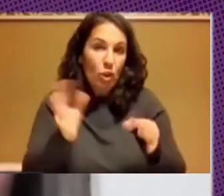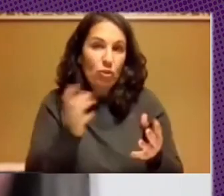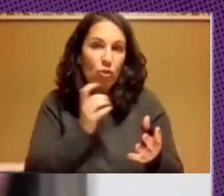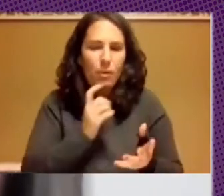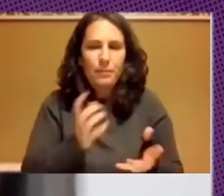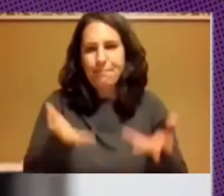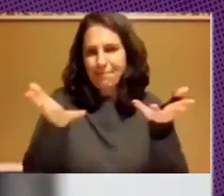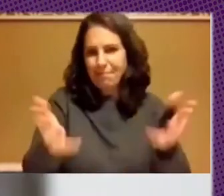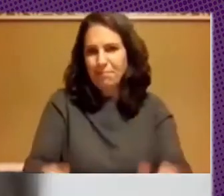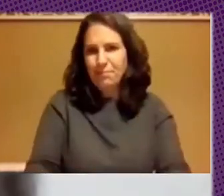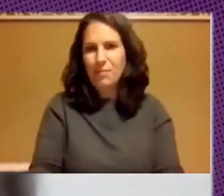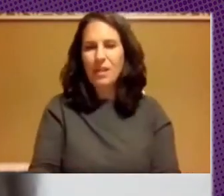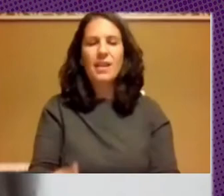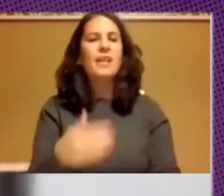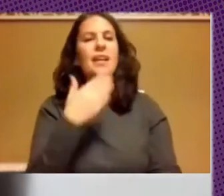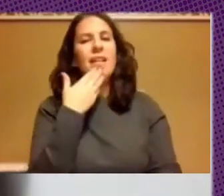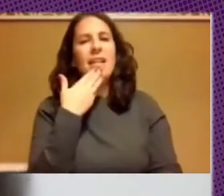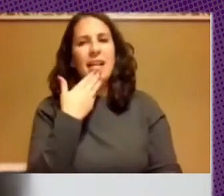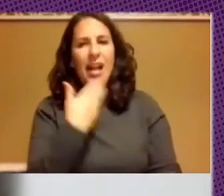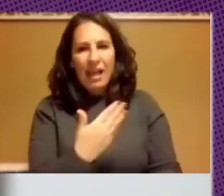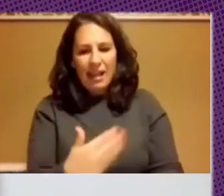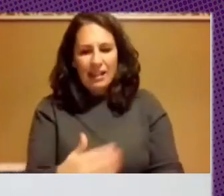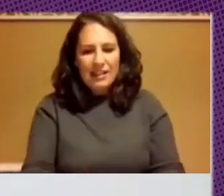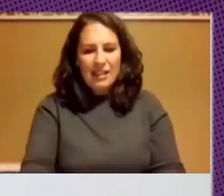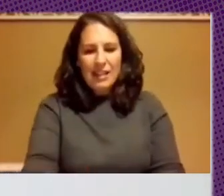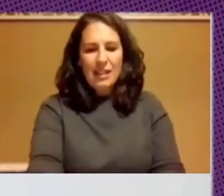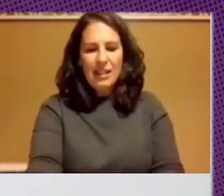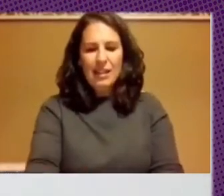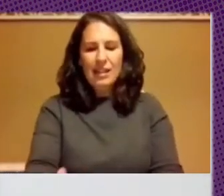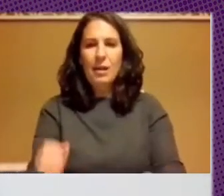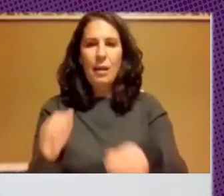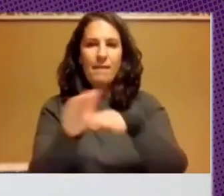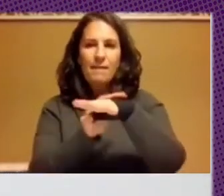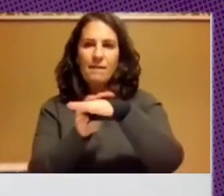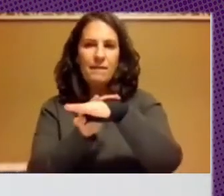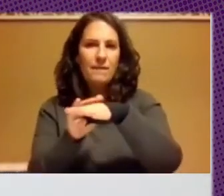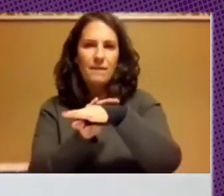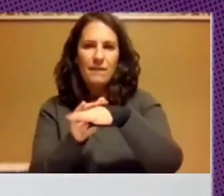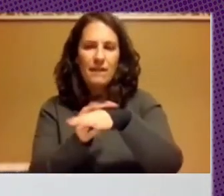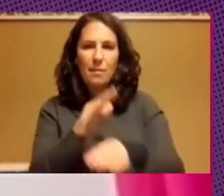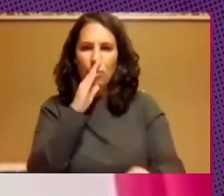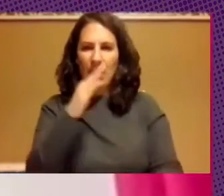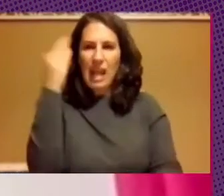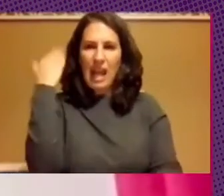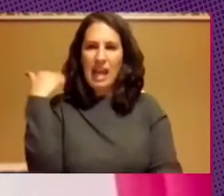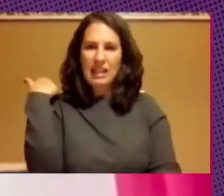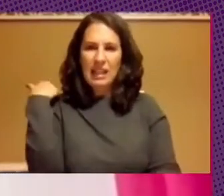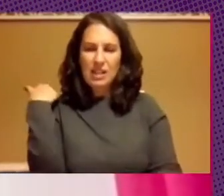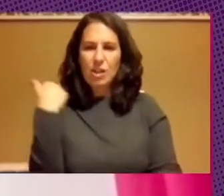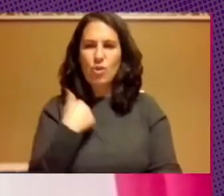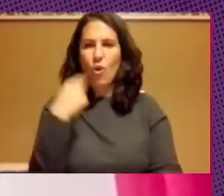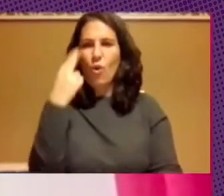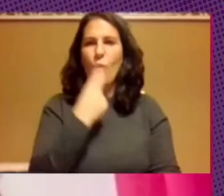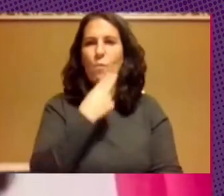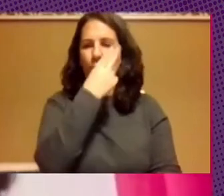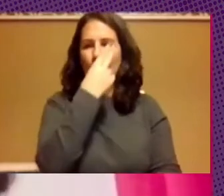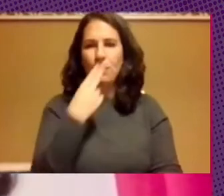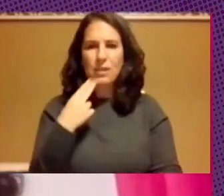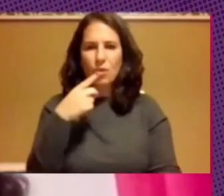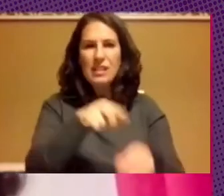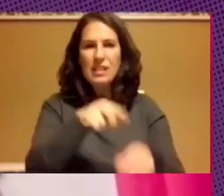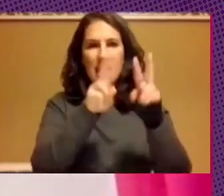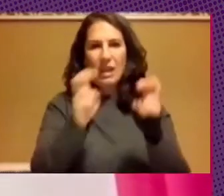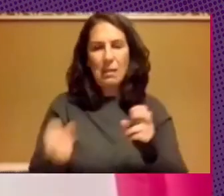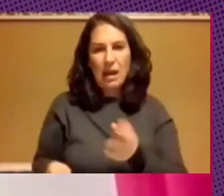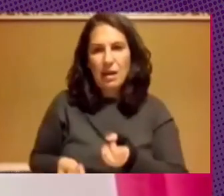Bueno muchas gracias Virginia la verdad que tengo que pedir perdón porque antes cuando estábamos en la previa me había comprometido a poner ese tema sobre